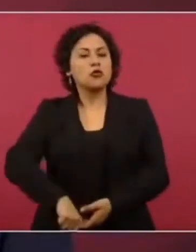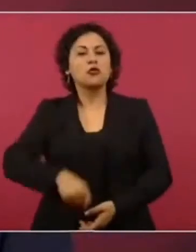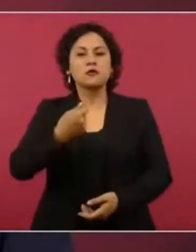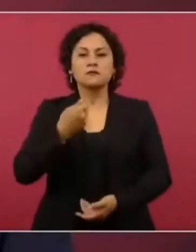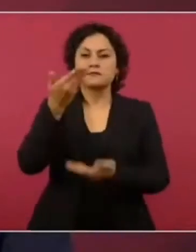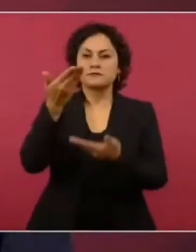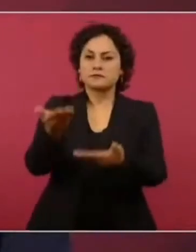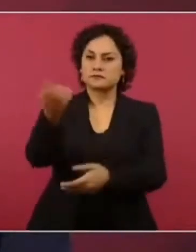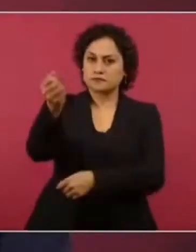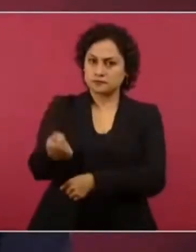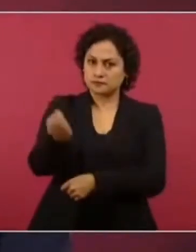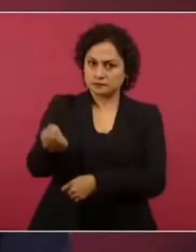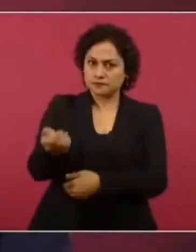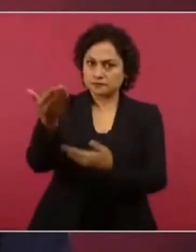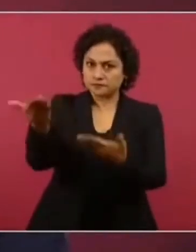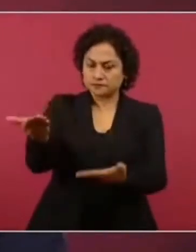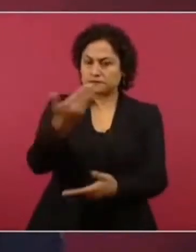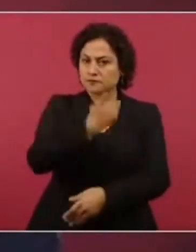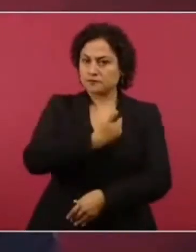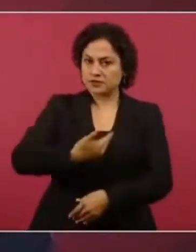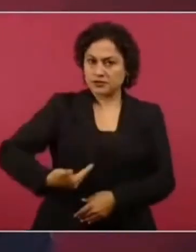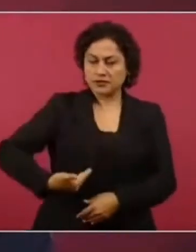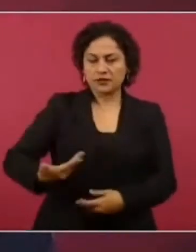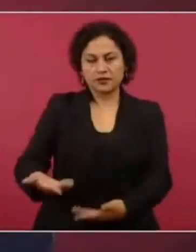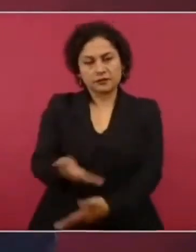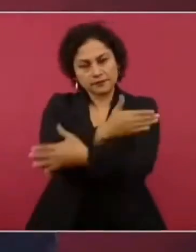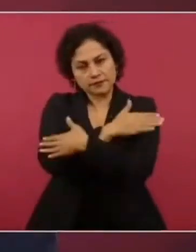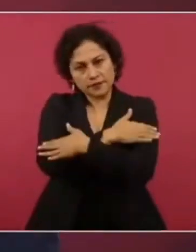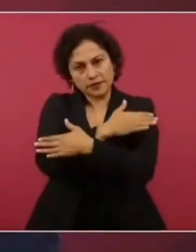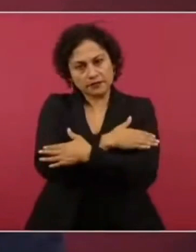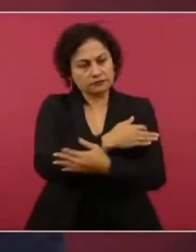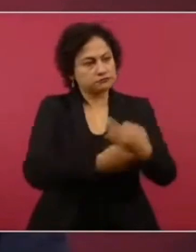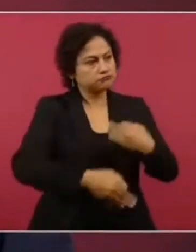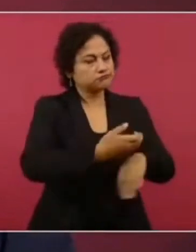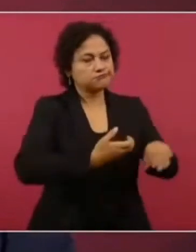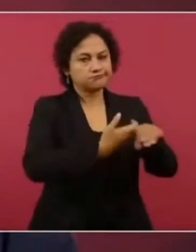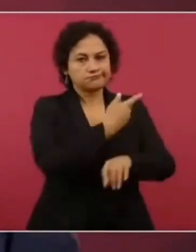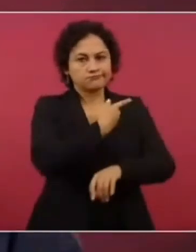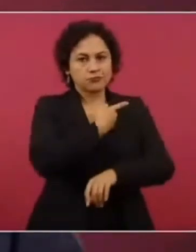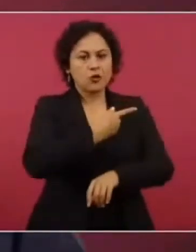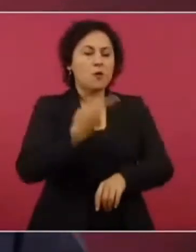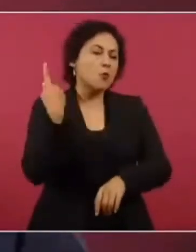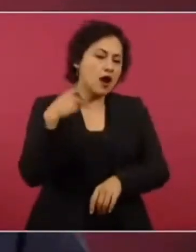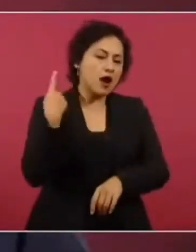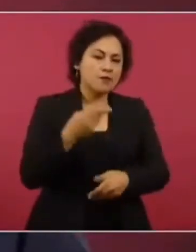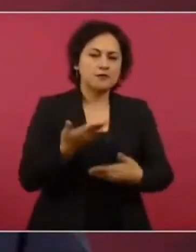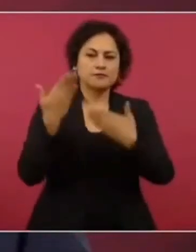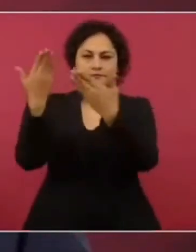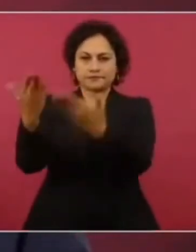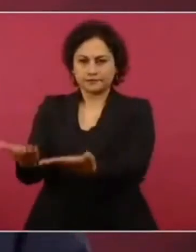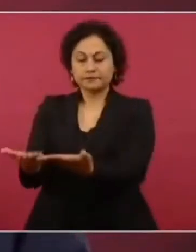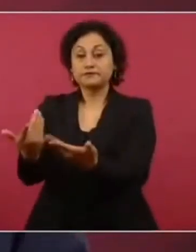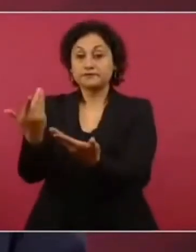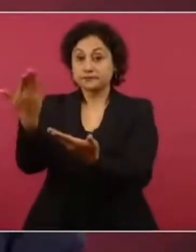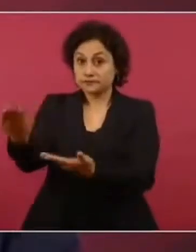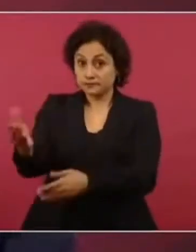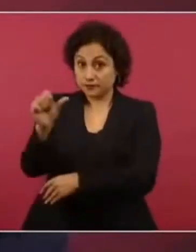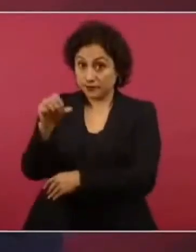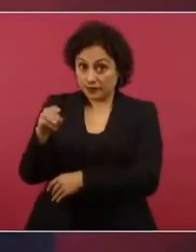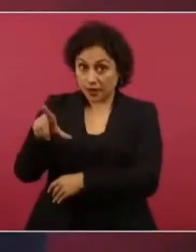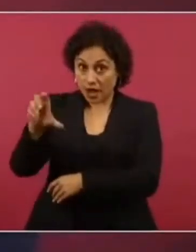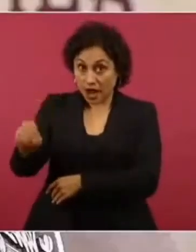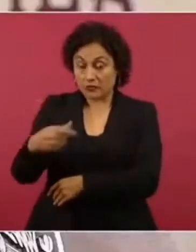saludo al señor presidente, un abrazo fraterno a nombre del Estado de Puebla y decirle, señor presidente Andrés Manuel López Obrador,